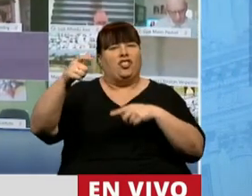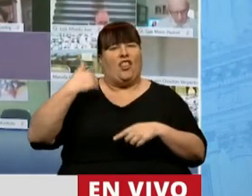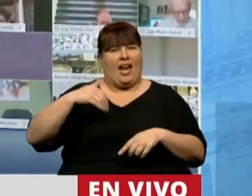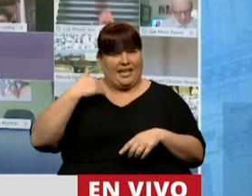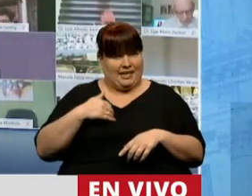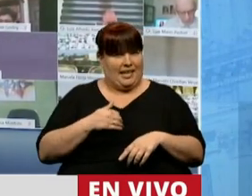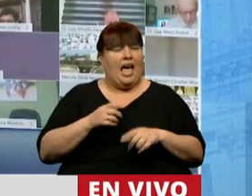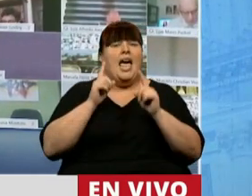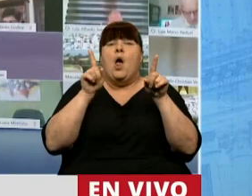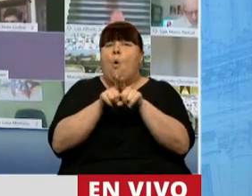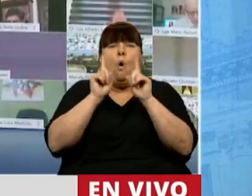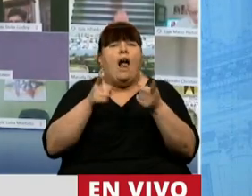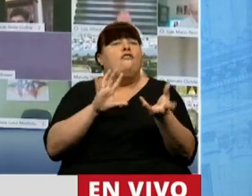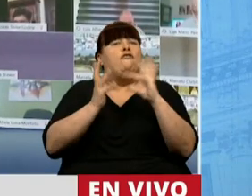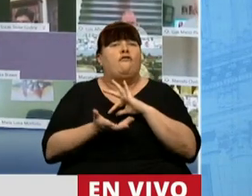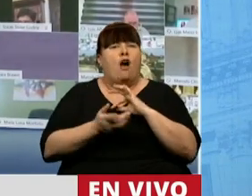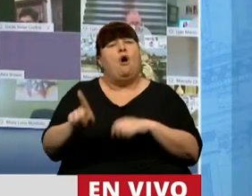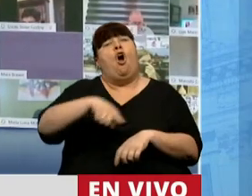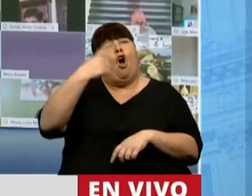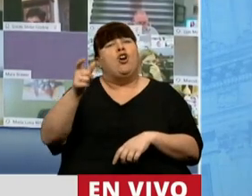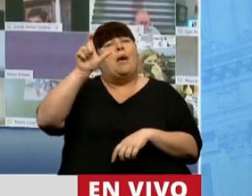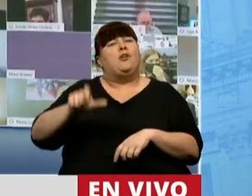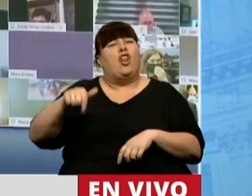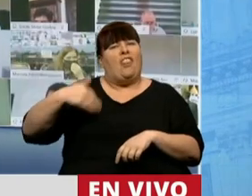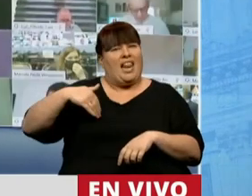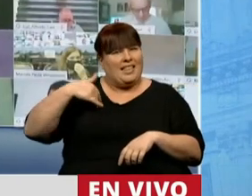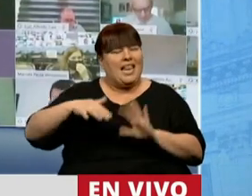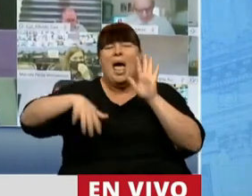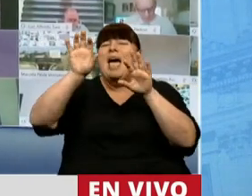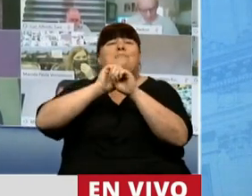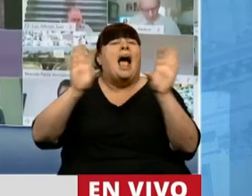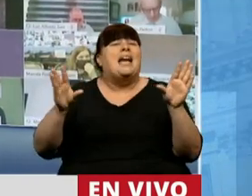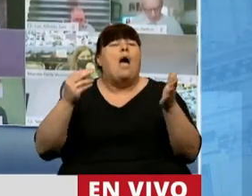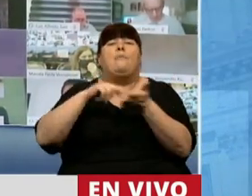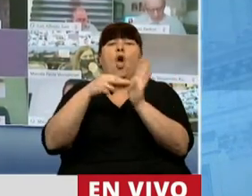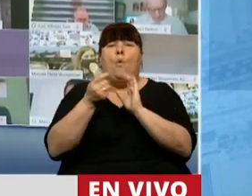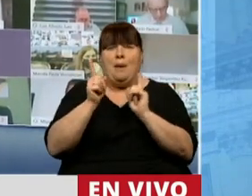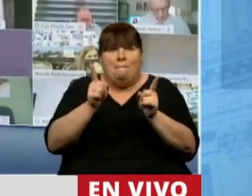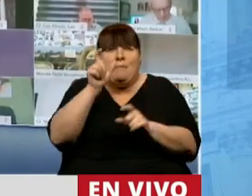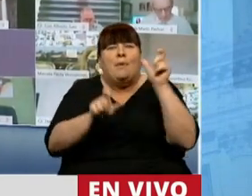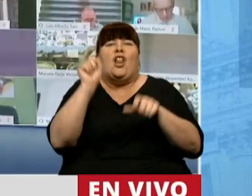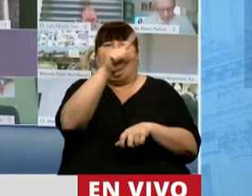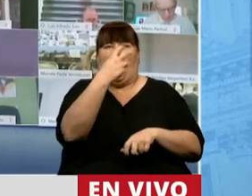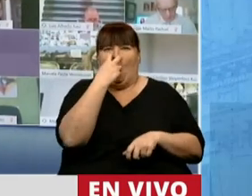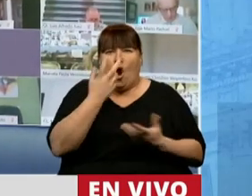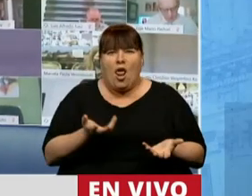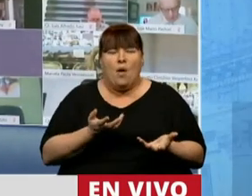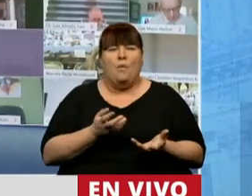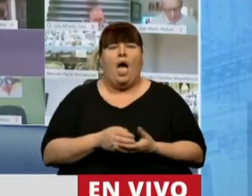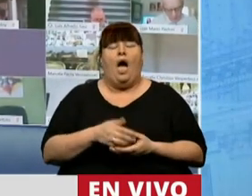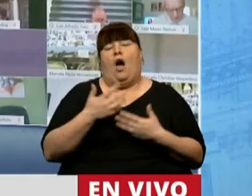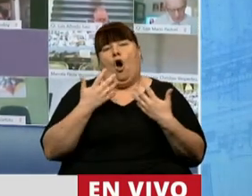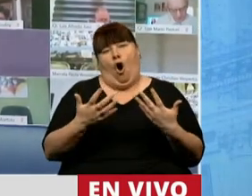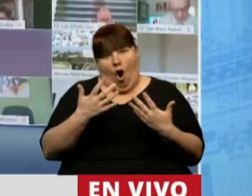Del mismo modo que ocurrió con otros ciudadanos argentinos, pero lo más grave es lo que ocurrió con los propios bolivianos, de los que